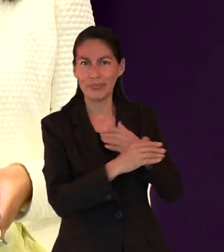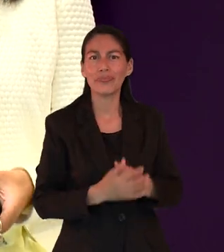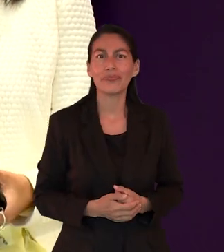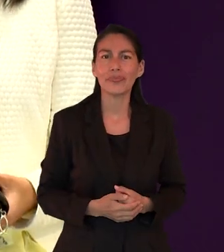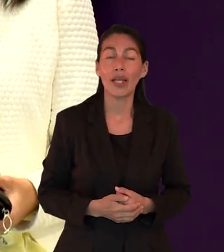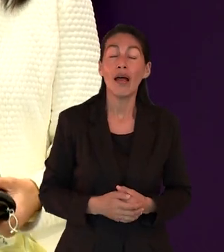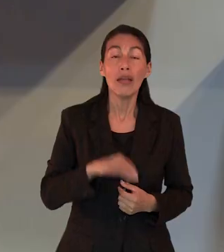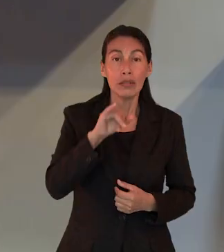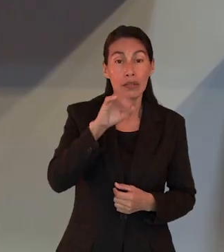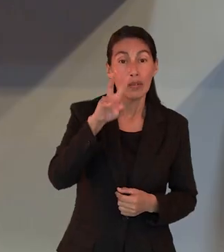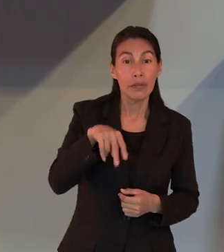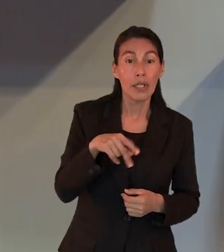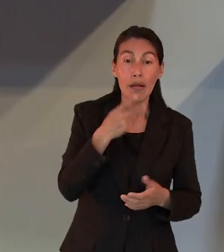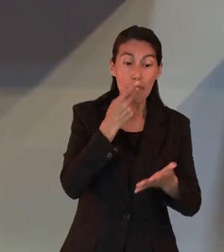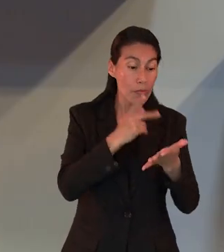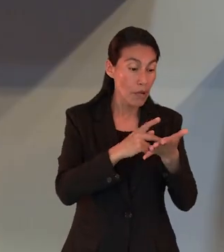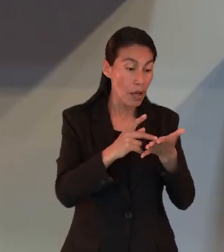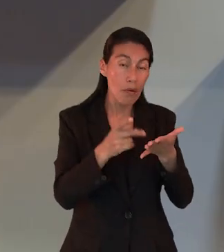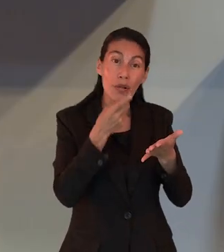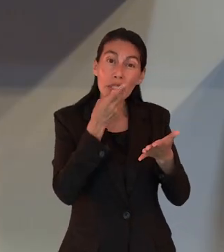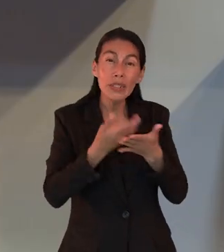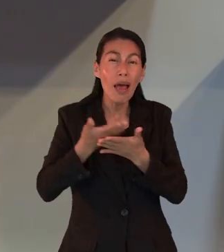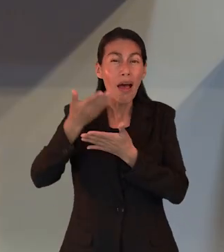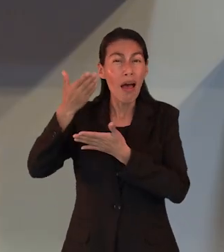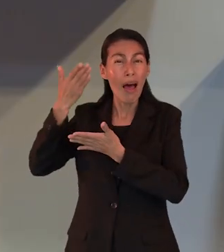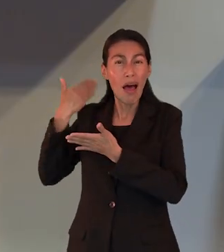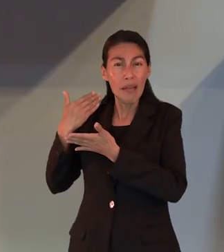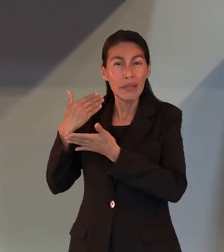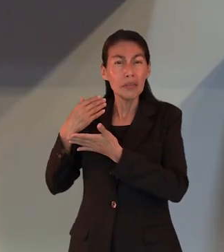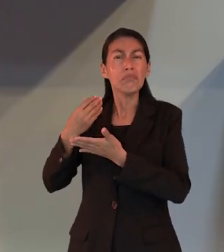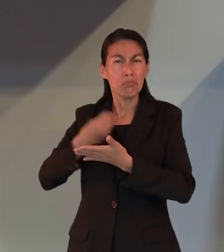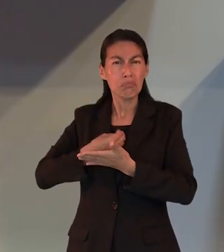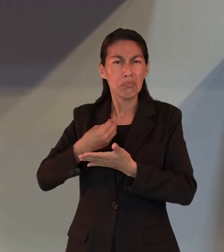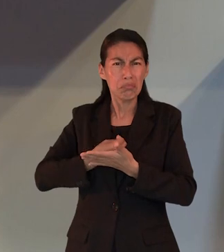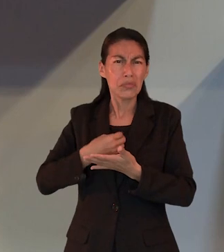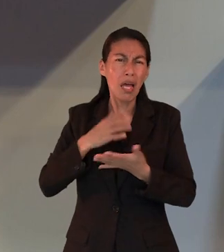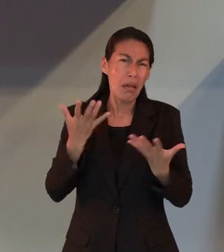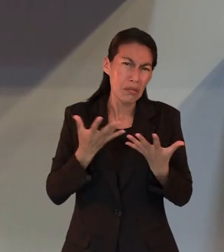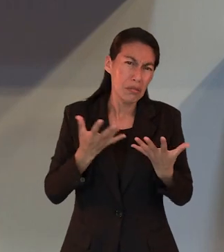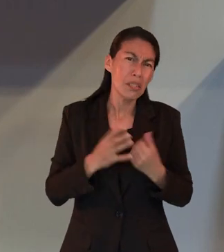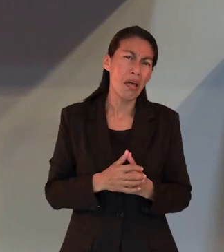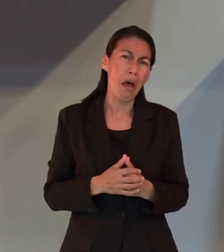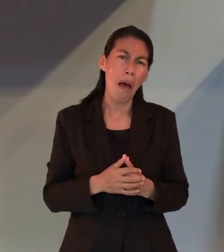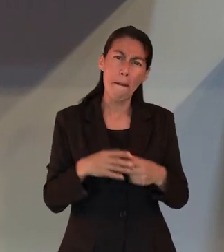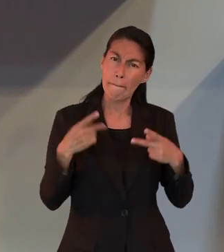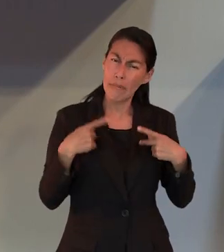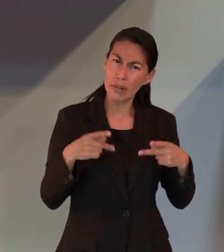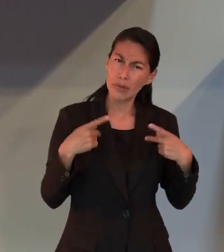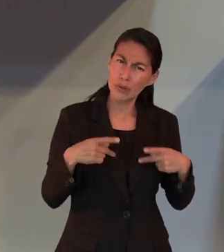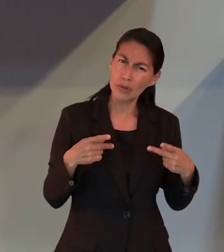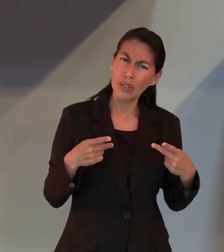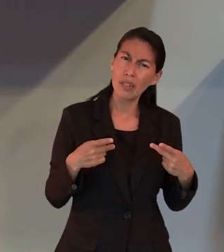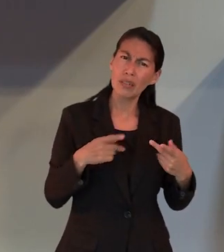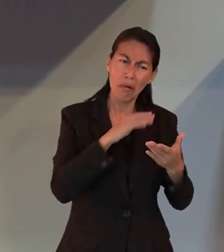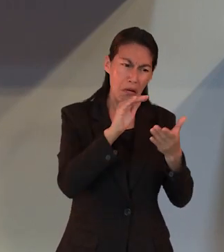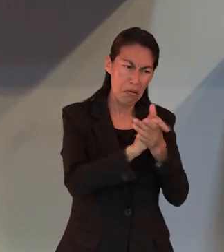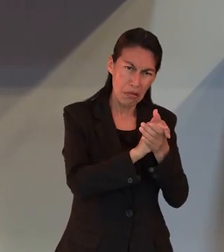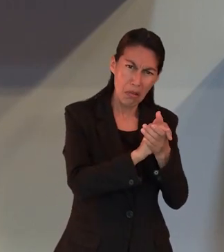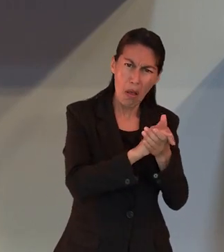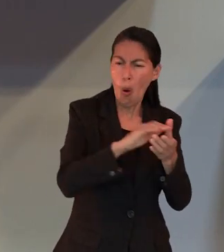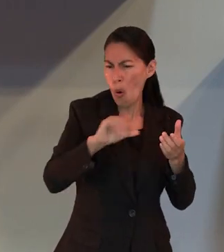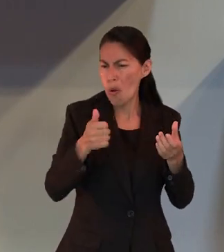vida. Así es. Pablo menciona, ¿no es cierto? Que en aquellos tiempos era soportado, era tolerante,